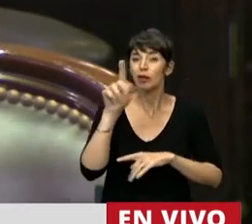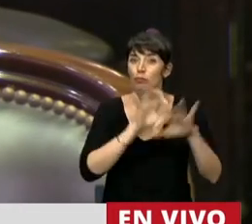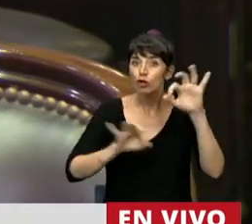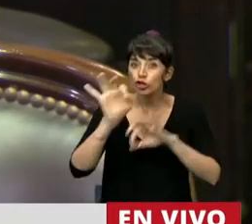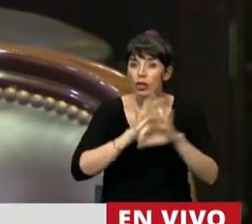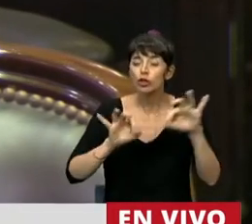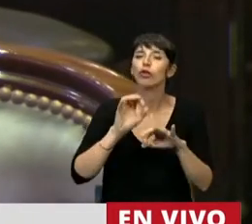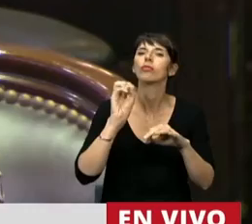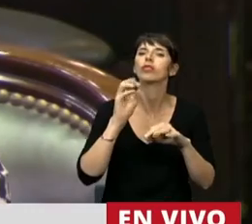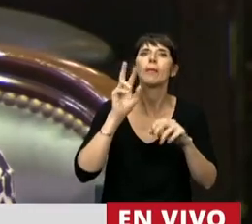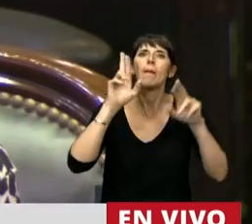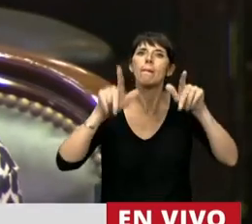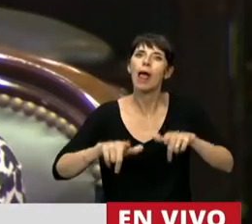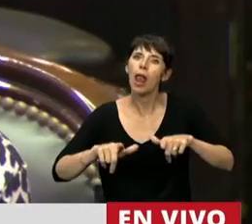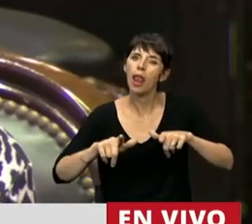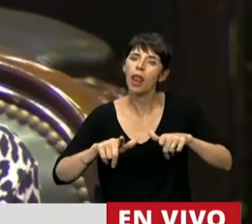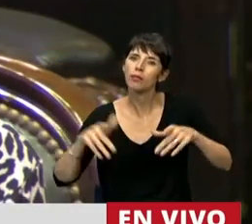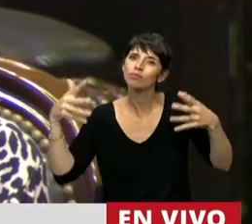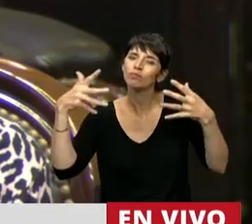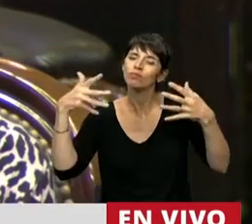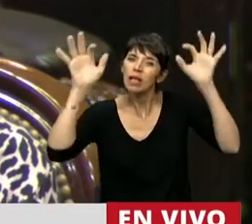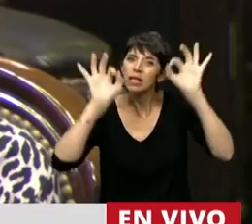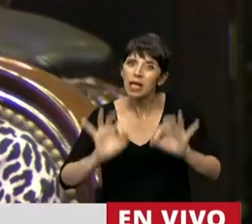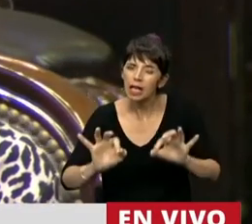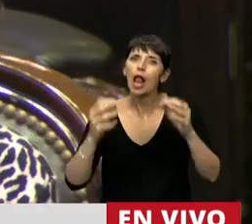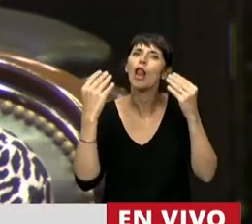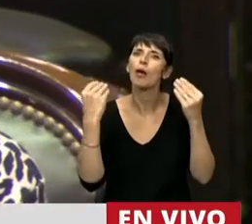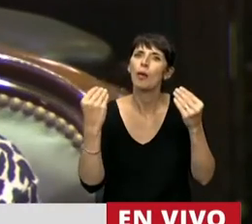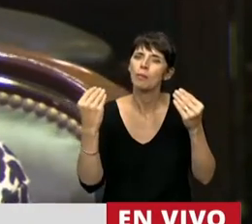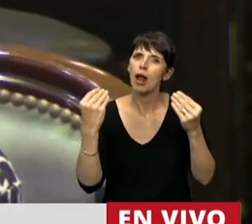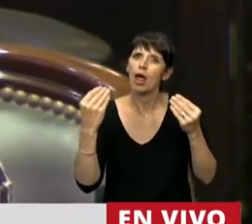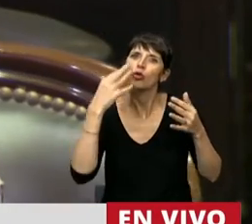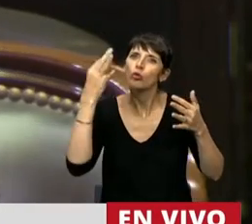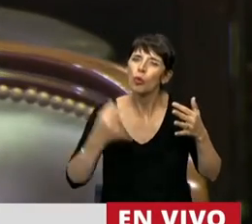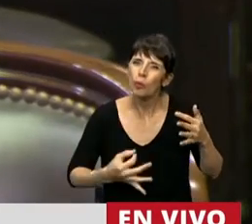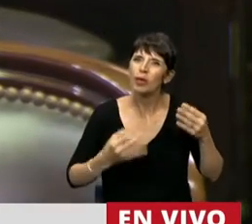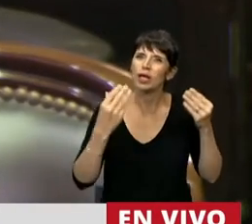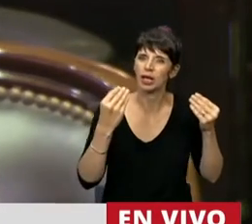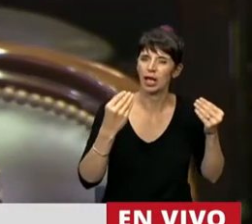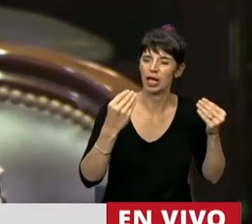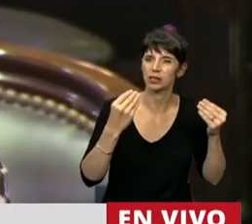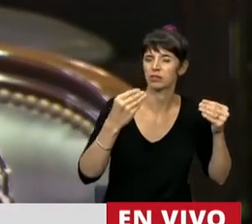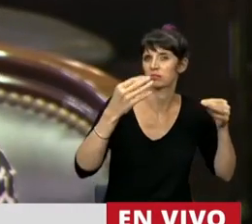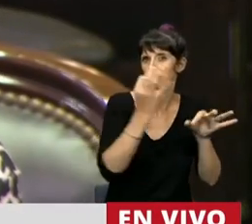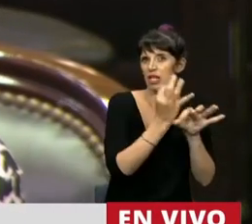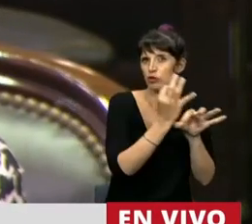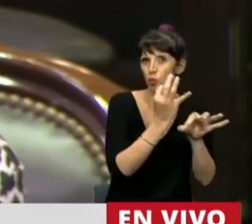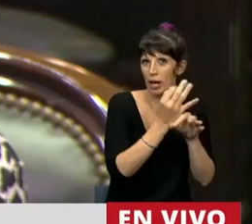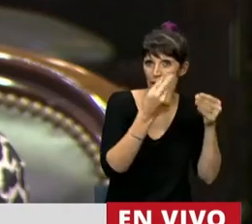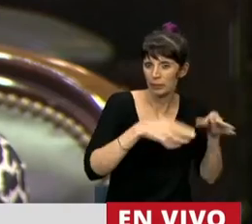Fortalecer las Trayectorias Educativas Afectadas por la Pandemia del COVID-19.